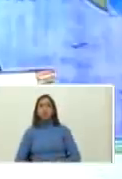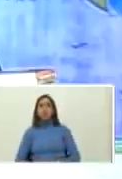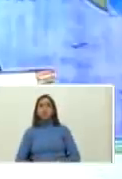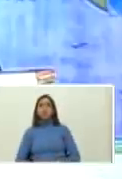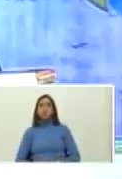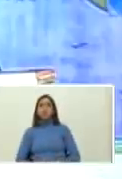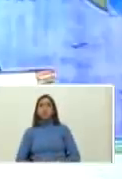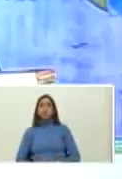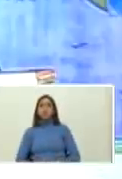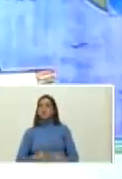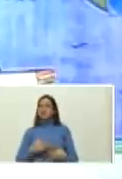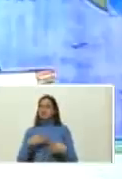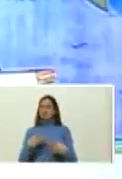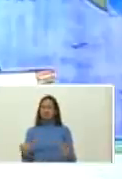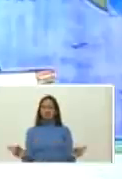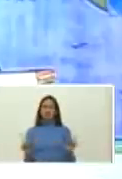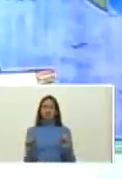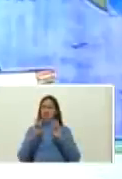no, no ha pegado